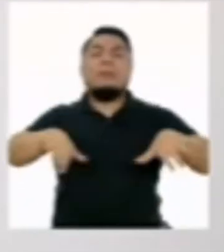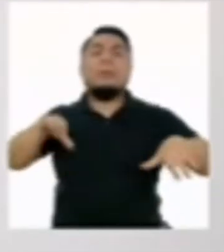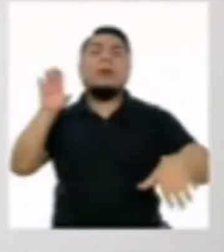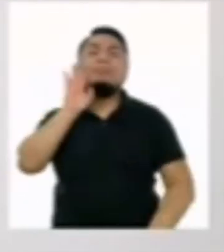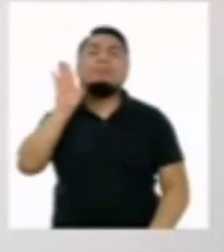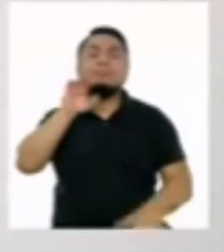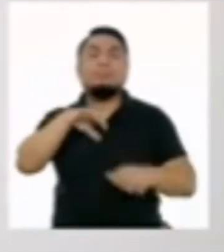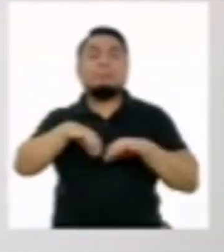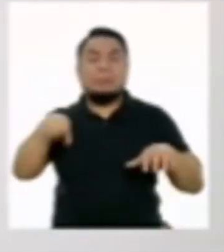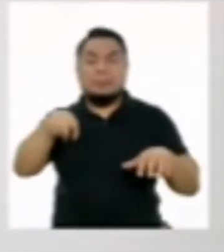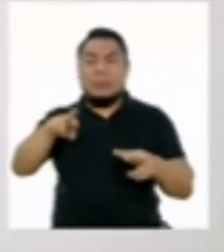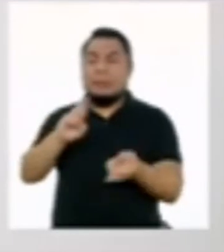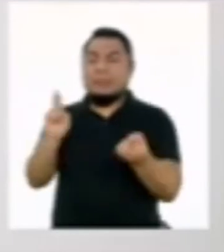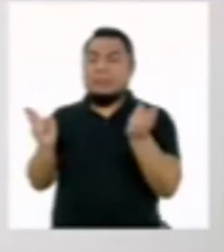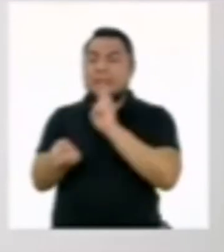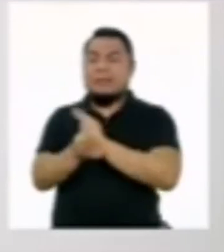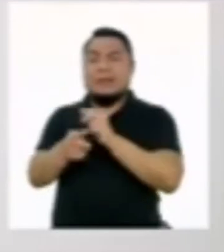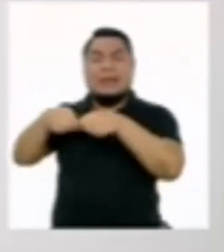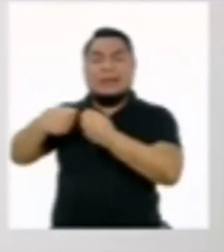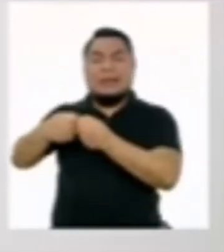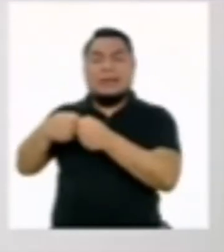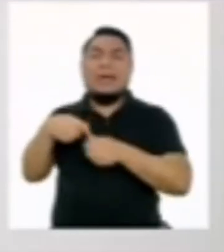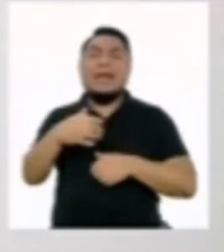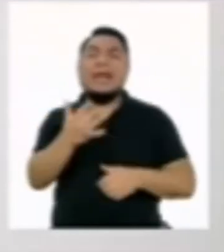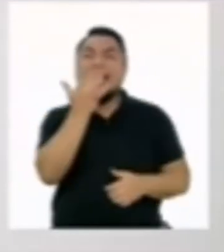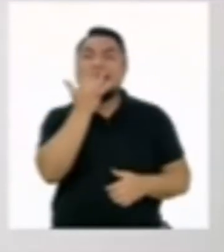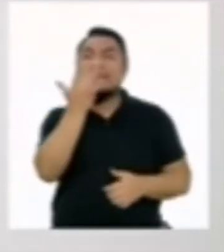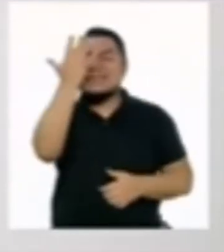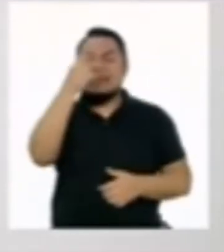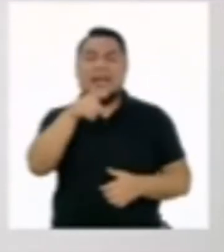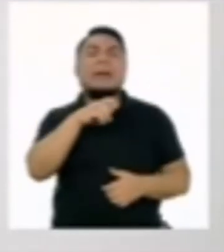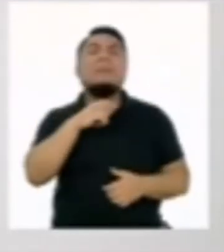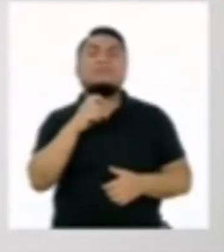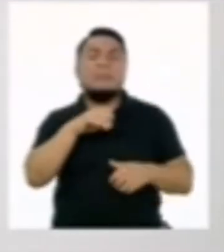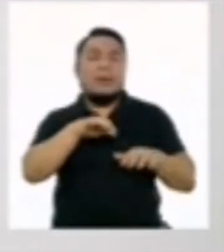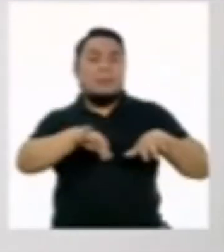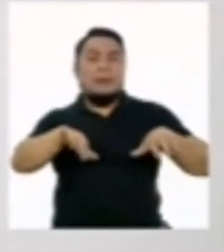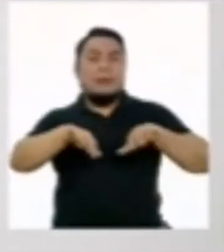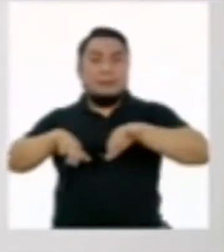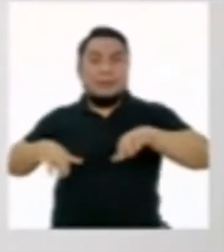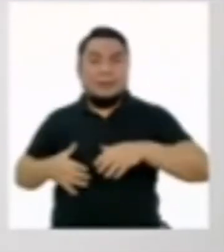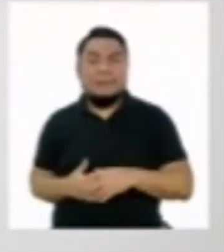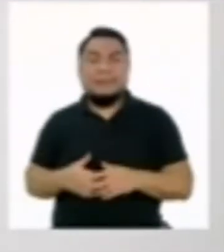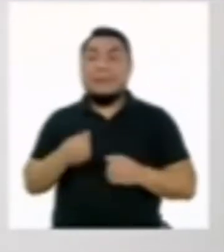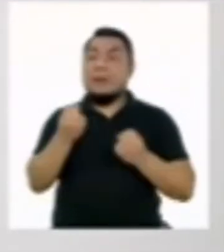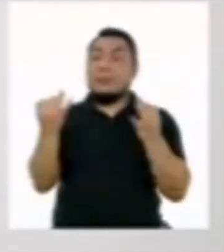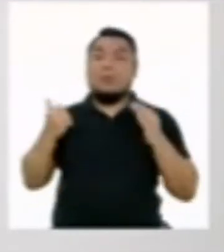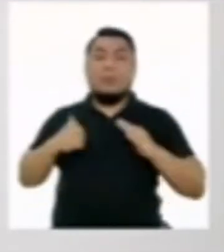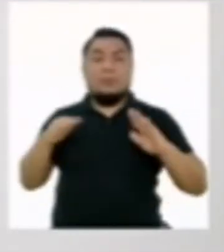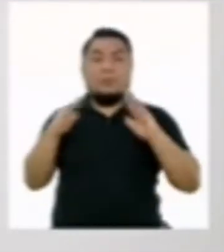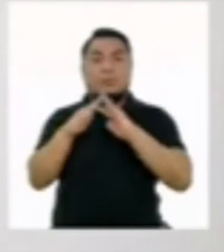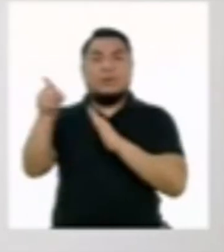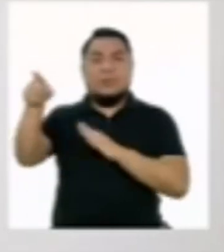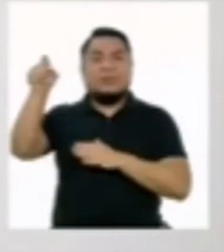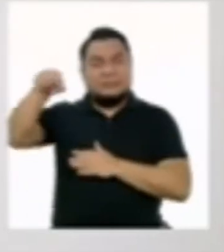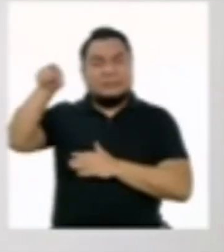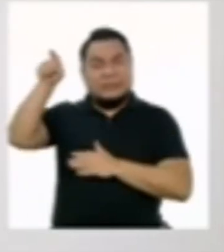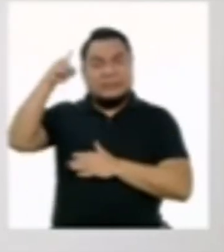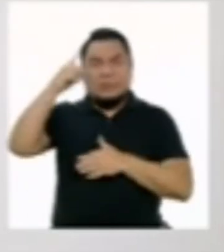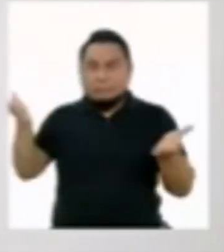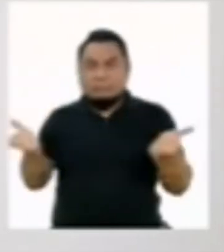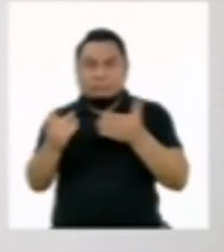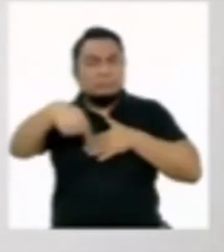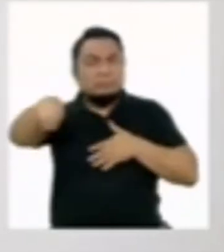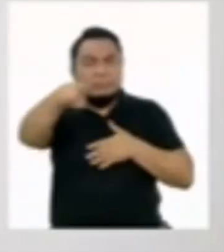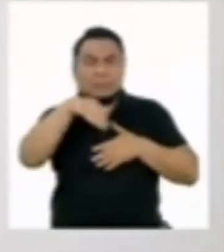basura para reciclar los plásticos, vidrios y metales. Algunas municipalidades están comenzando a incentivar